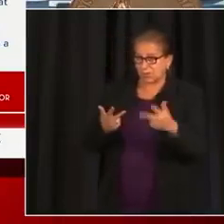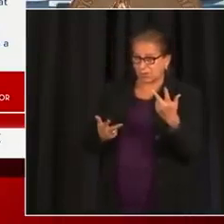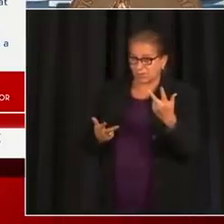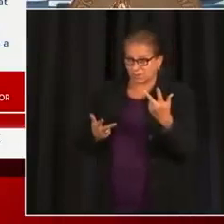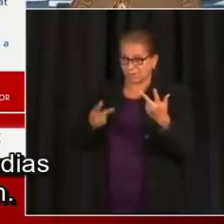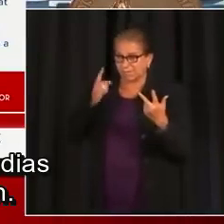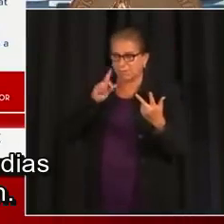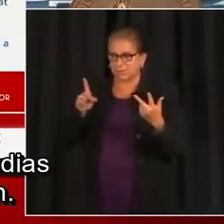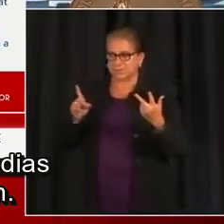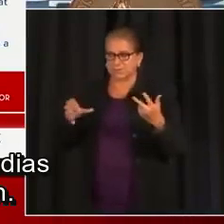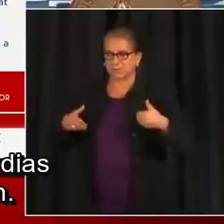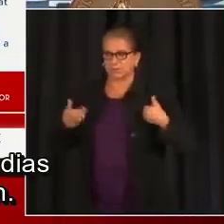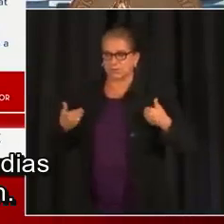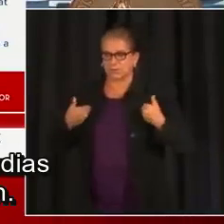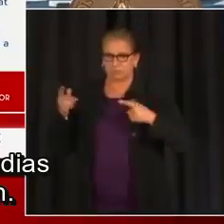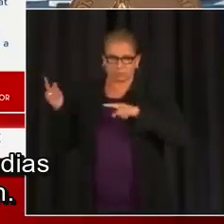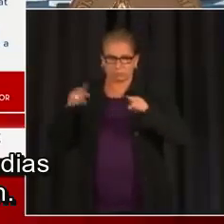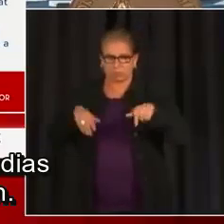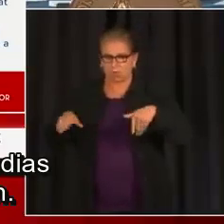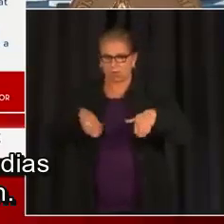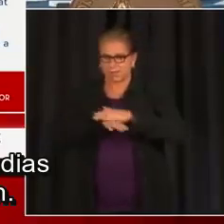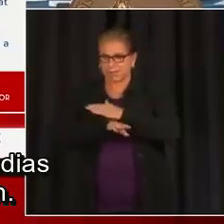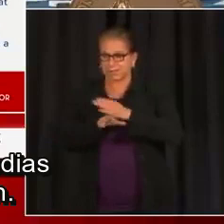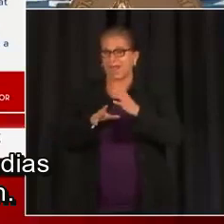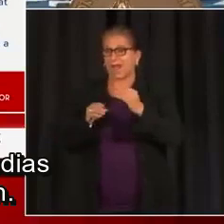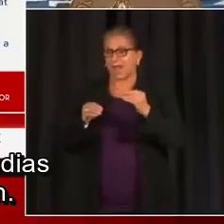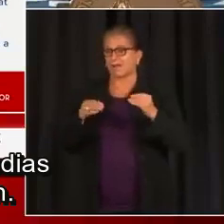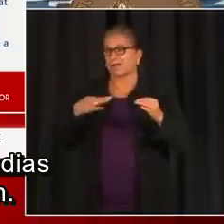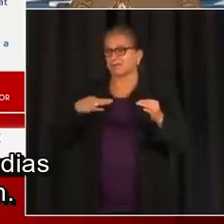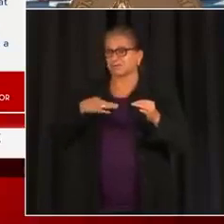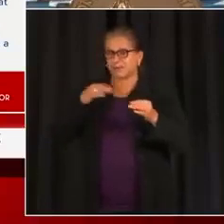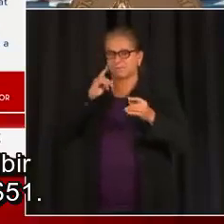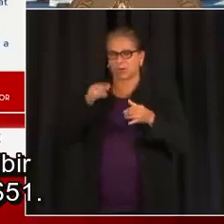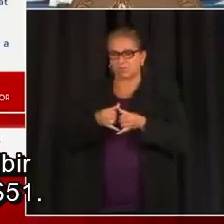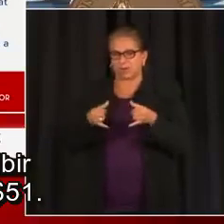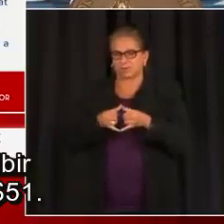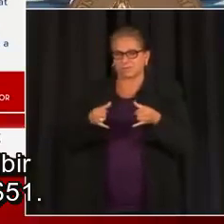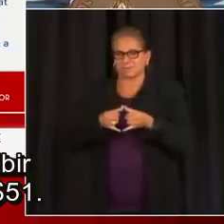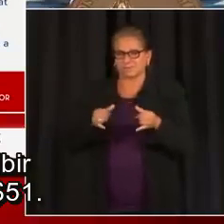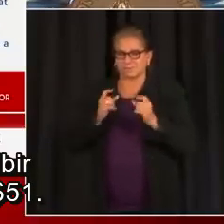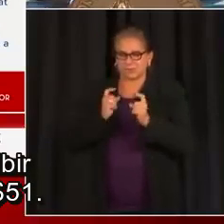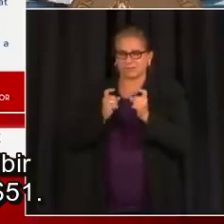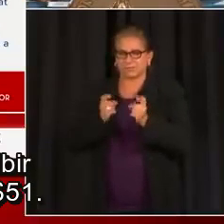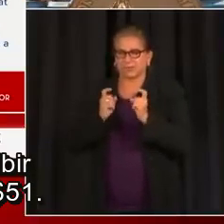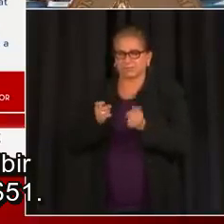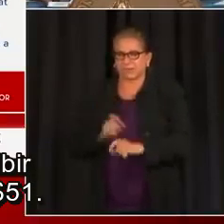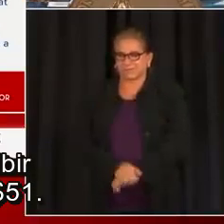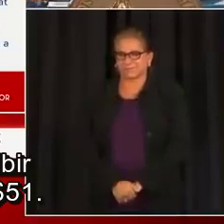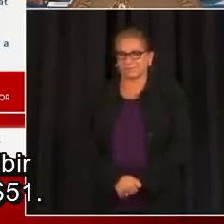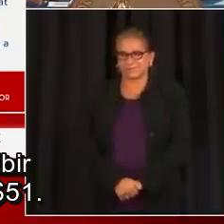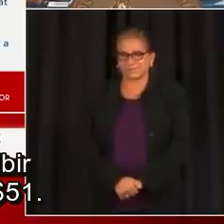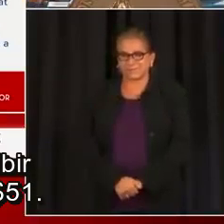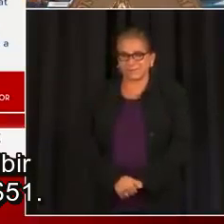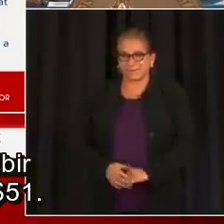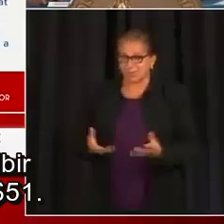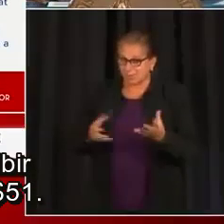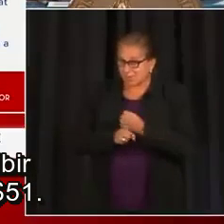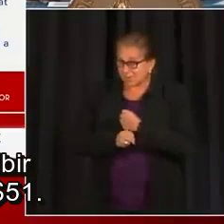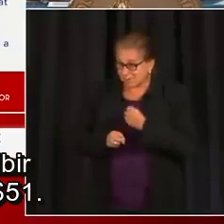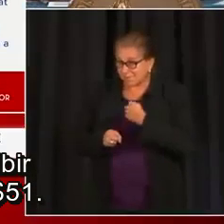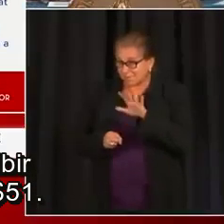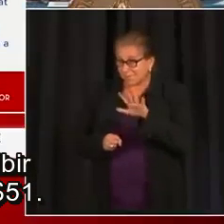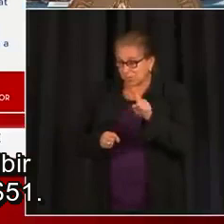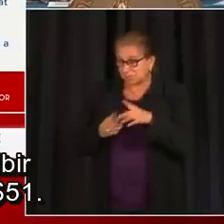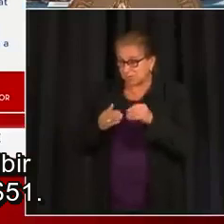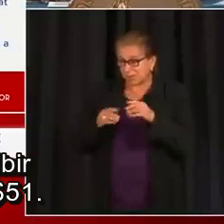jóvenes. Como dije, escuelas intermedias Brooklyn, Sousa y Johnson, en estas escuelas, como dije, van a poder